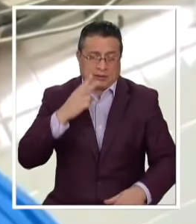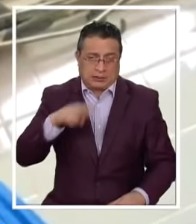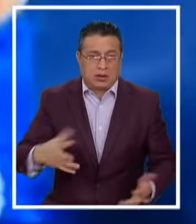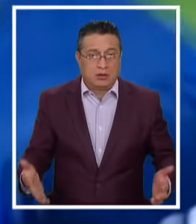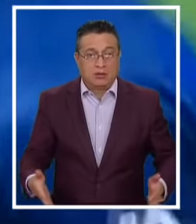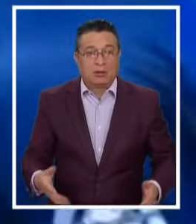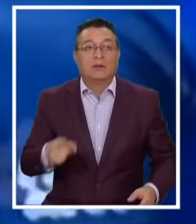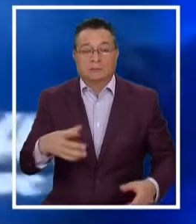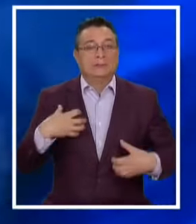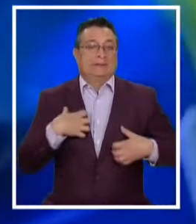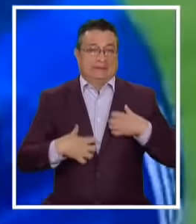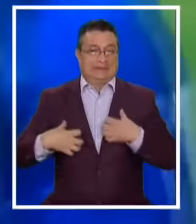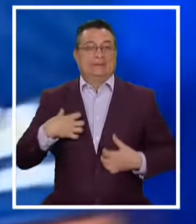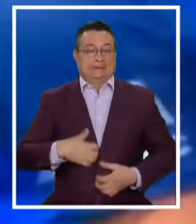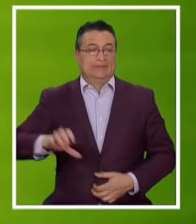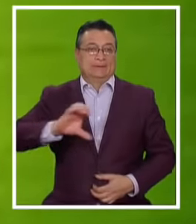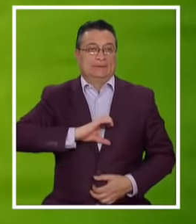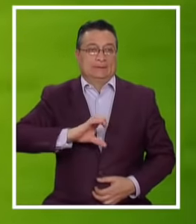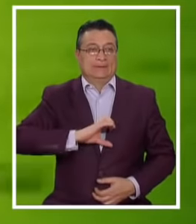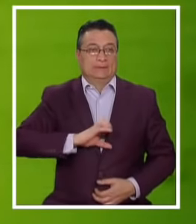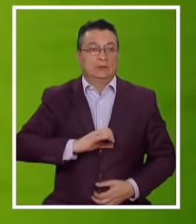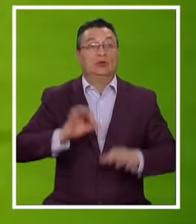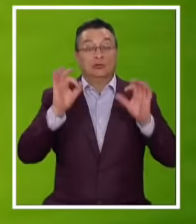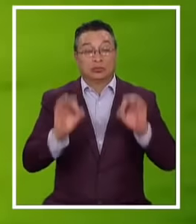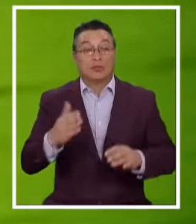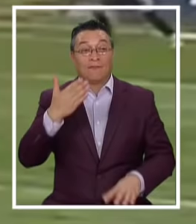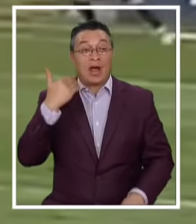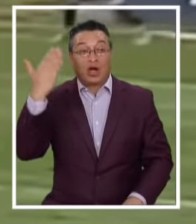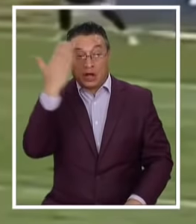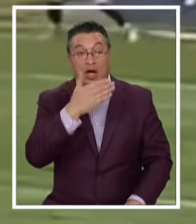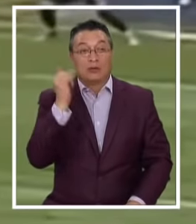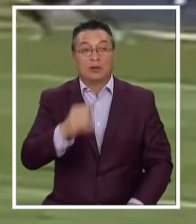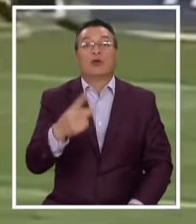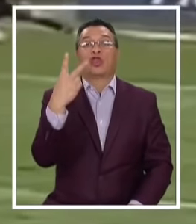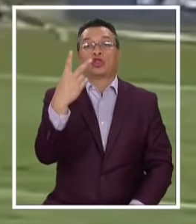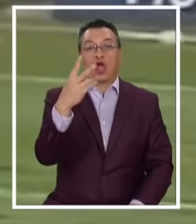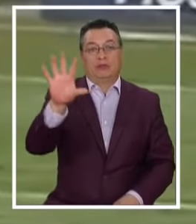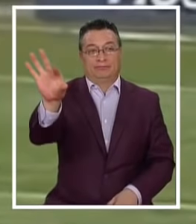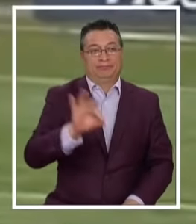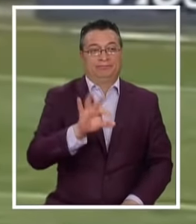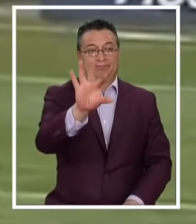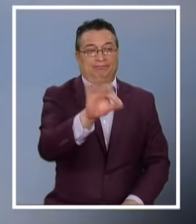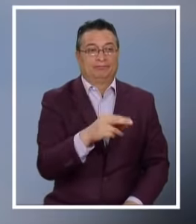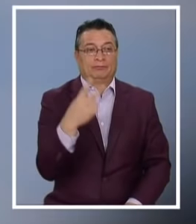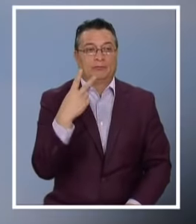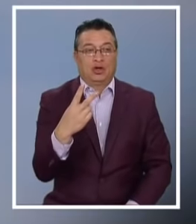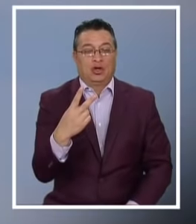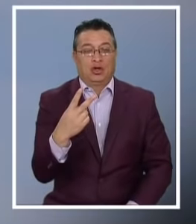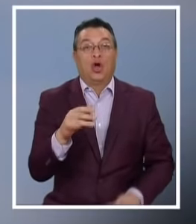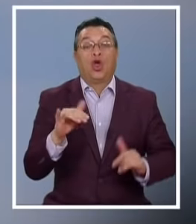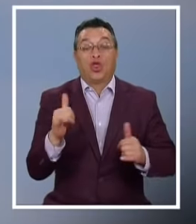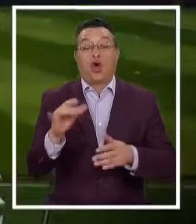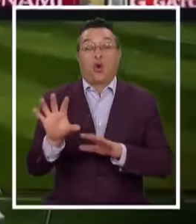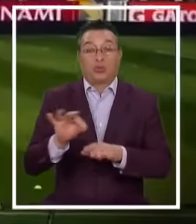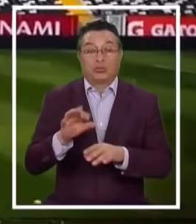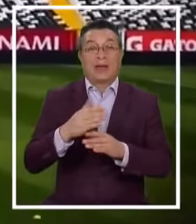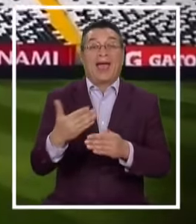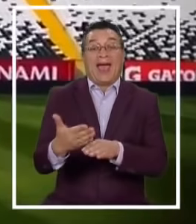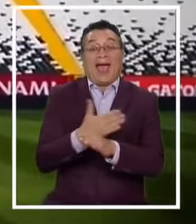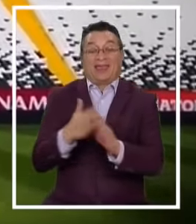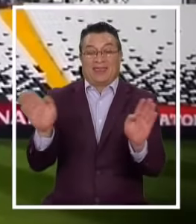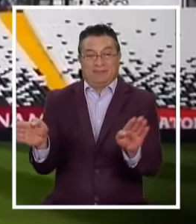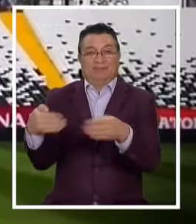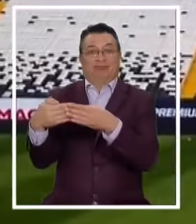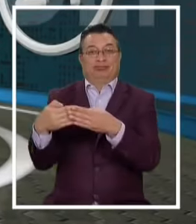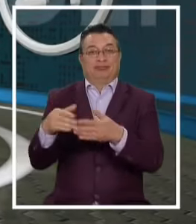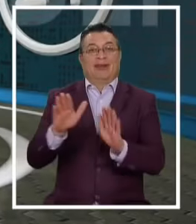Tras las quejas De Gustavo Quinteros Por fin En blanco y negro Lo escucharon Y trajeron Dos fichajes Dos jugadores Antes del cierre